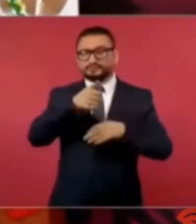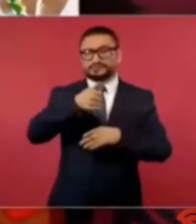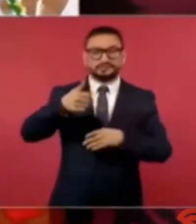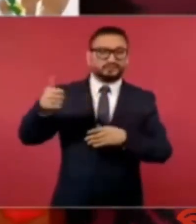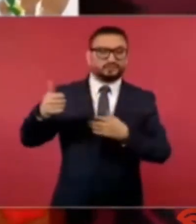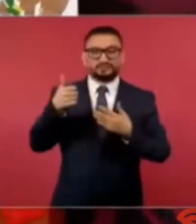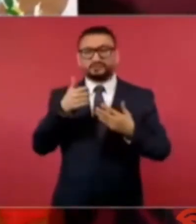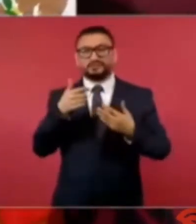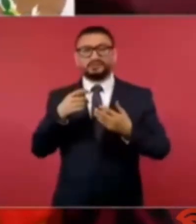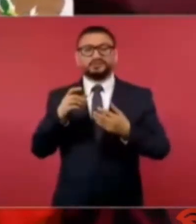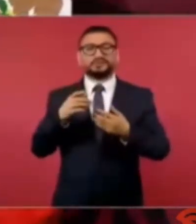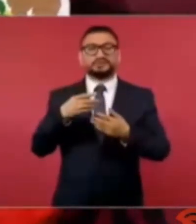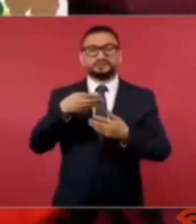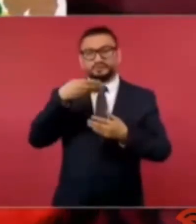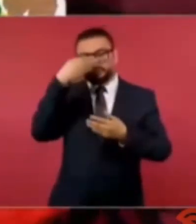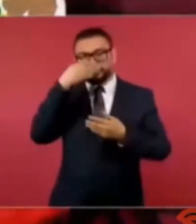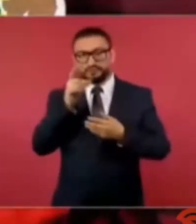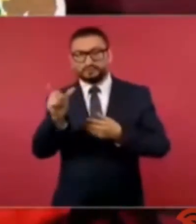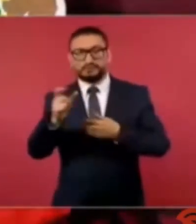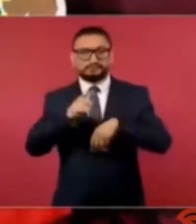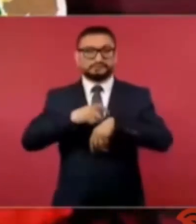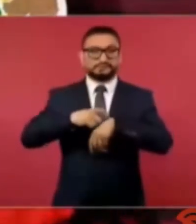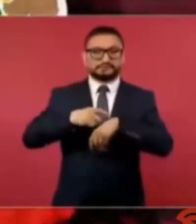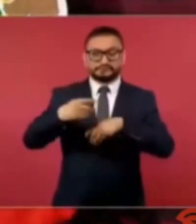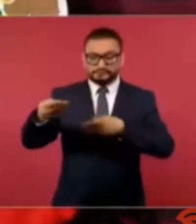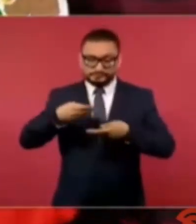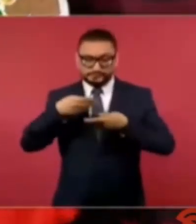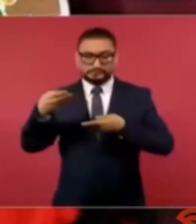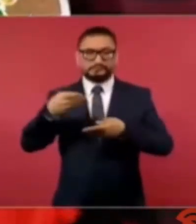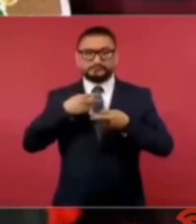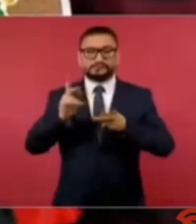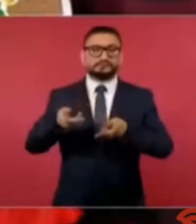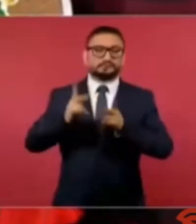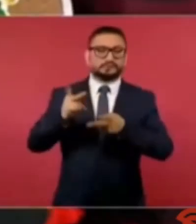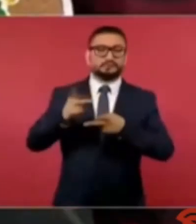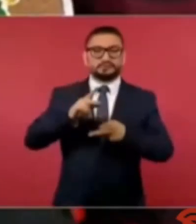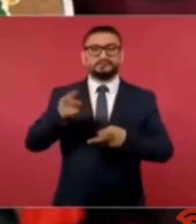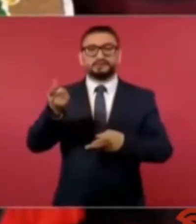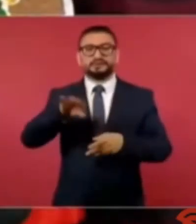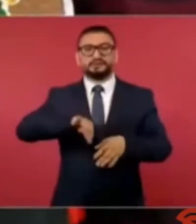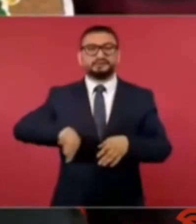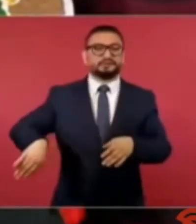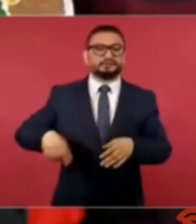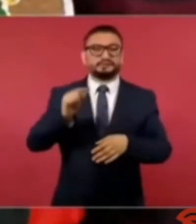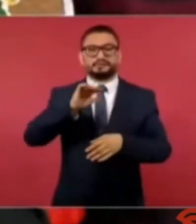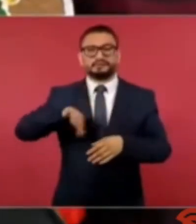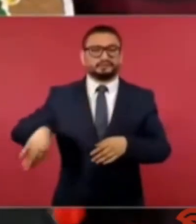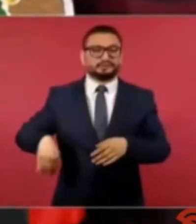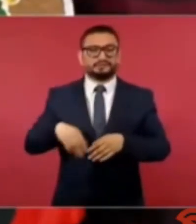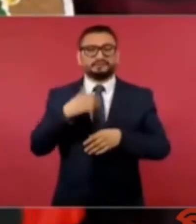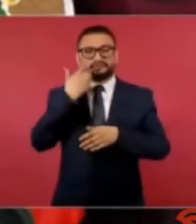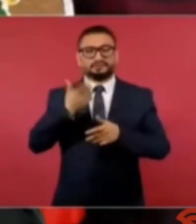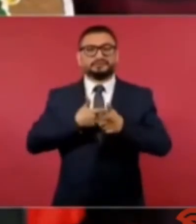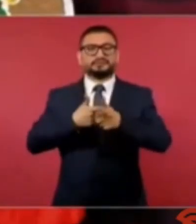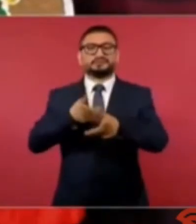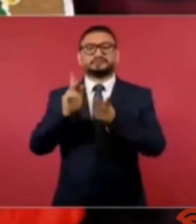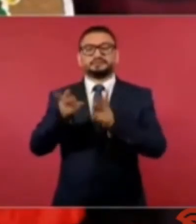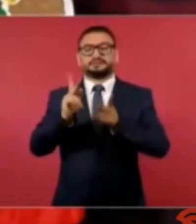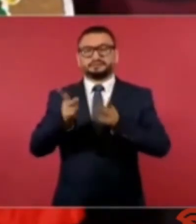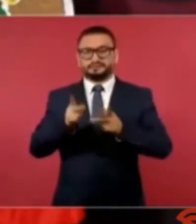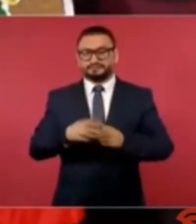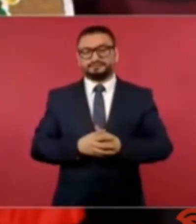empiezan a llegar con tarjetas de que ya se les acabó el tiempo y él las hace a un lado quiere seguir quiere seguir